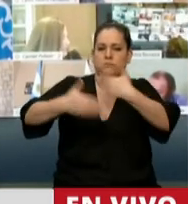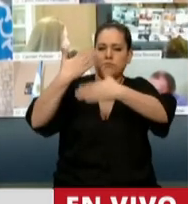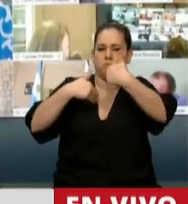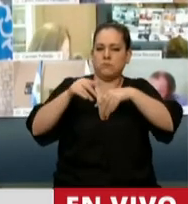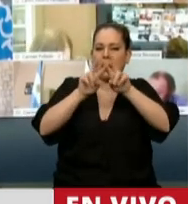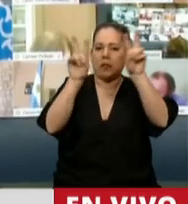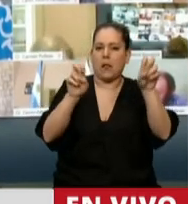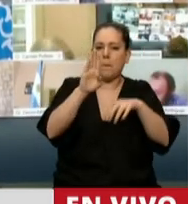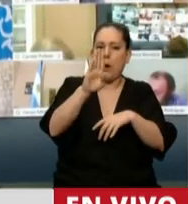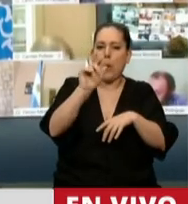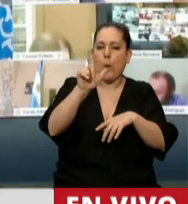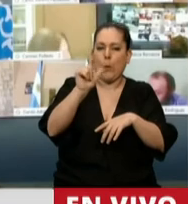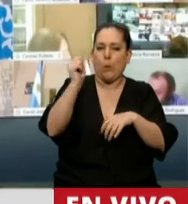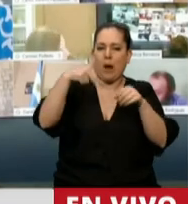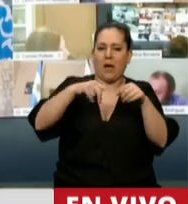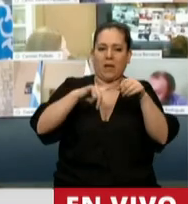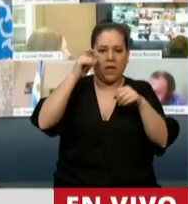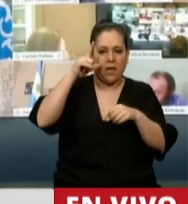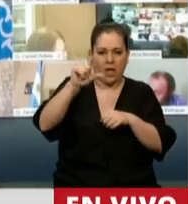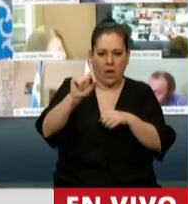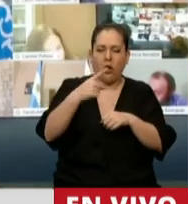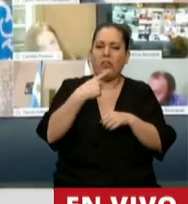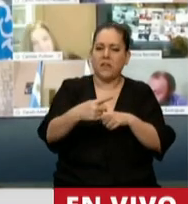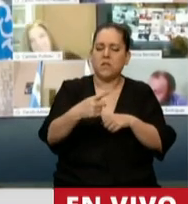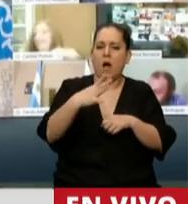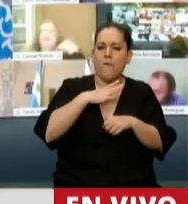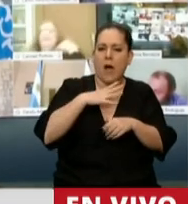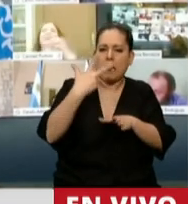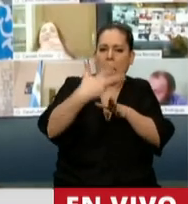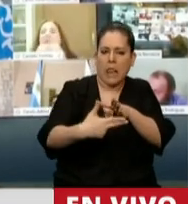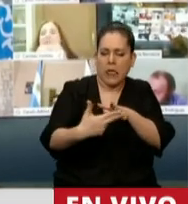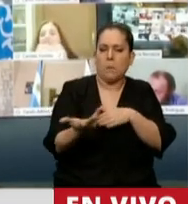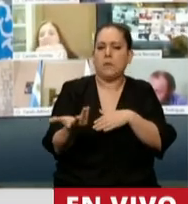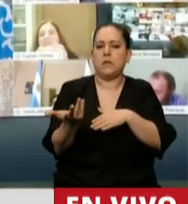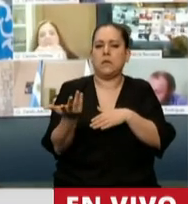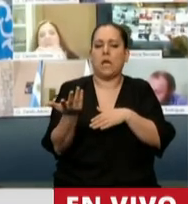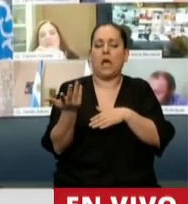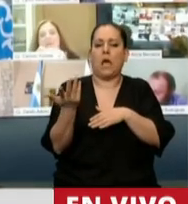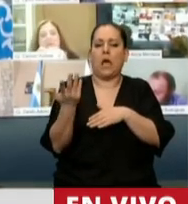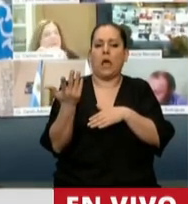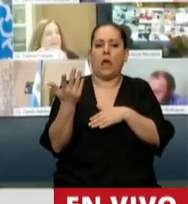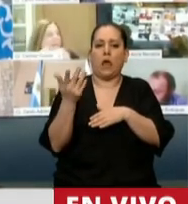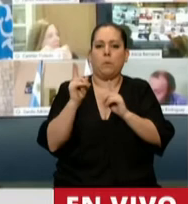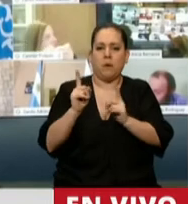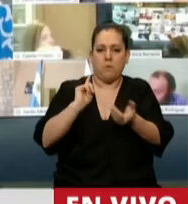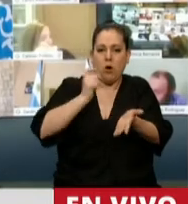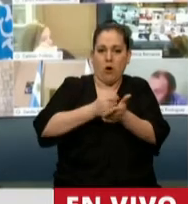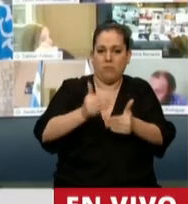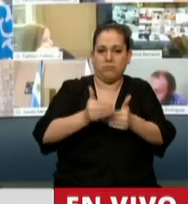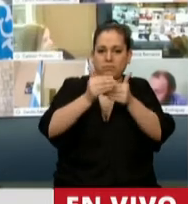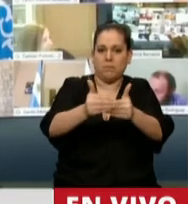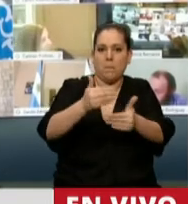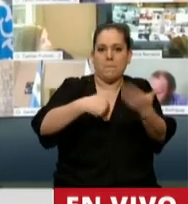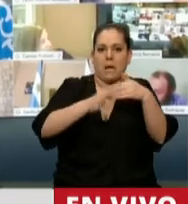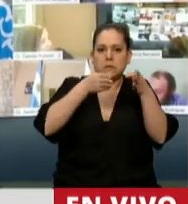muchísimo, la falta de limitación de este tipo de operaciones vinculadas a la